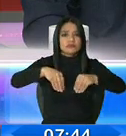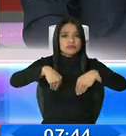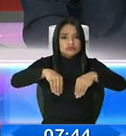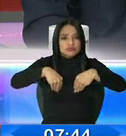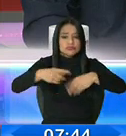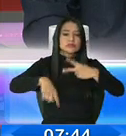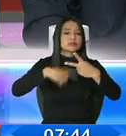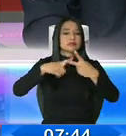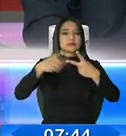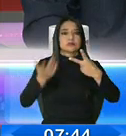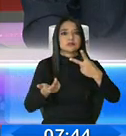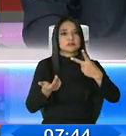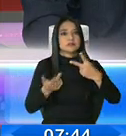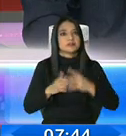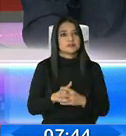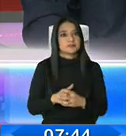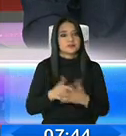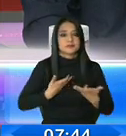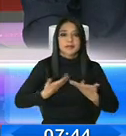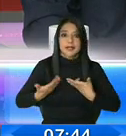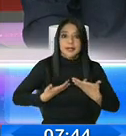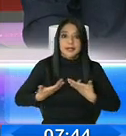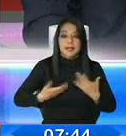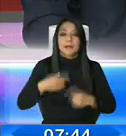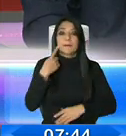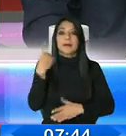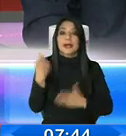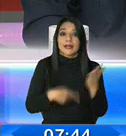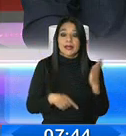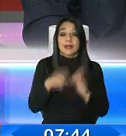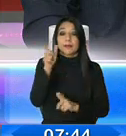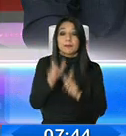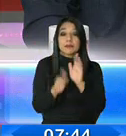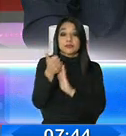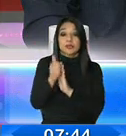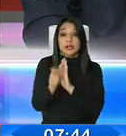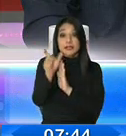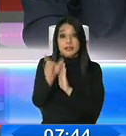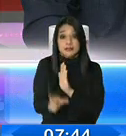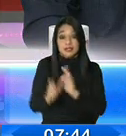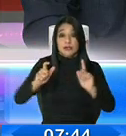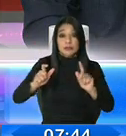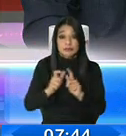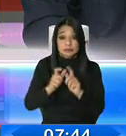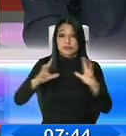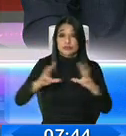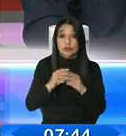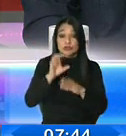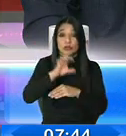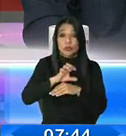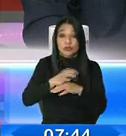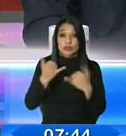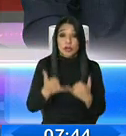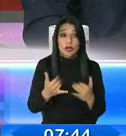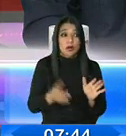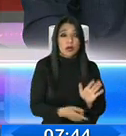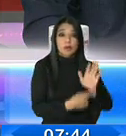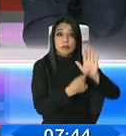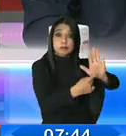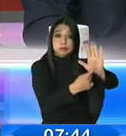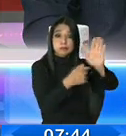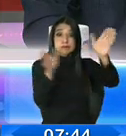cadenas de tiendas para que los artesanos pequeños y medianos de todo el Ecuador hoy tienen espacios